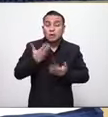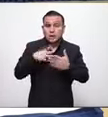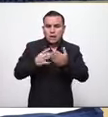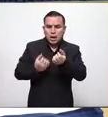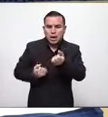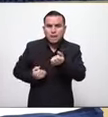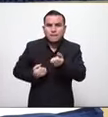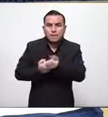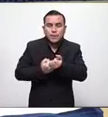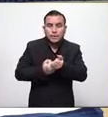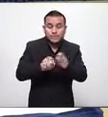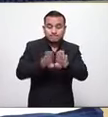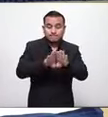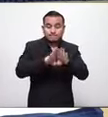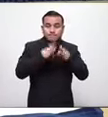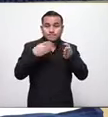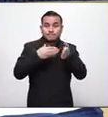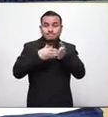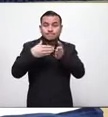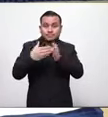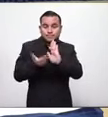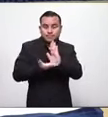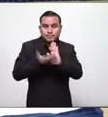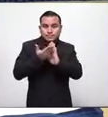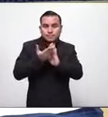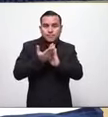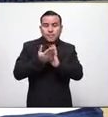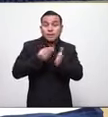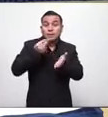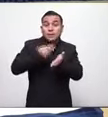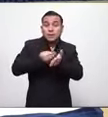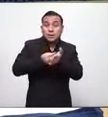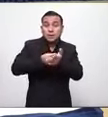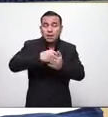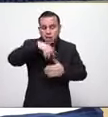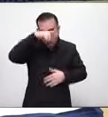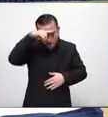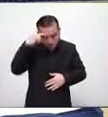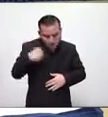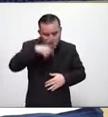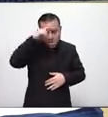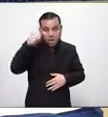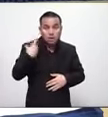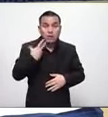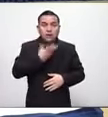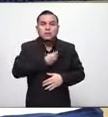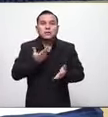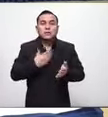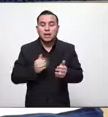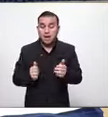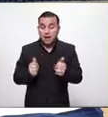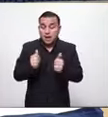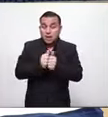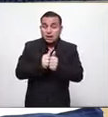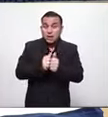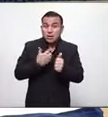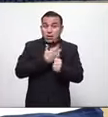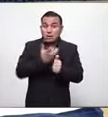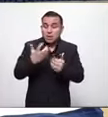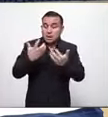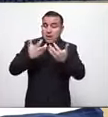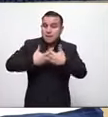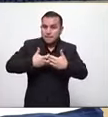apoyo para la reapertura económica en la cual nosotros no solamente estaremos acompañando a las micro